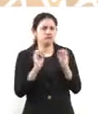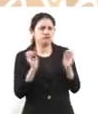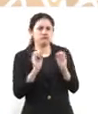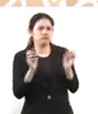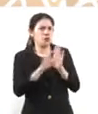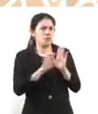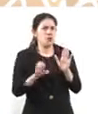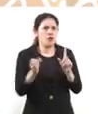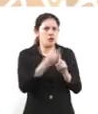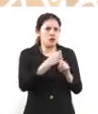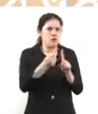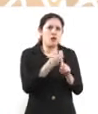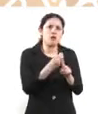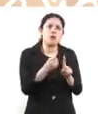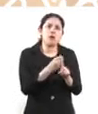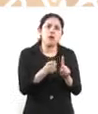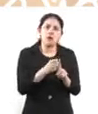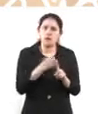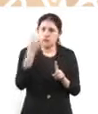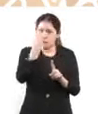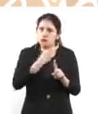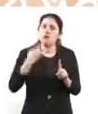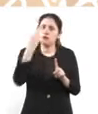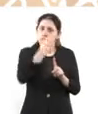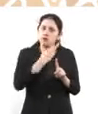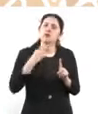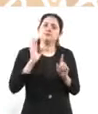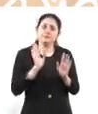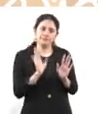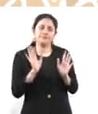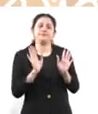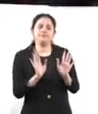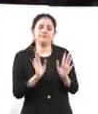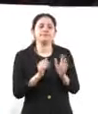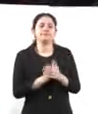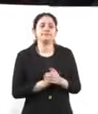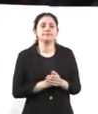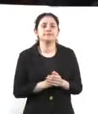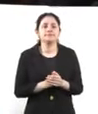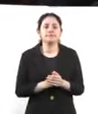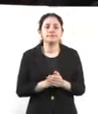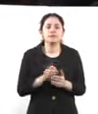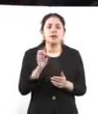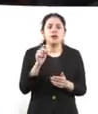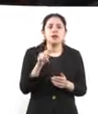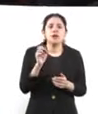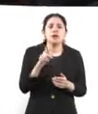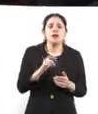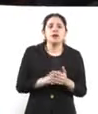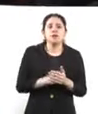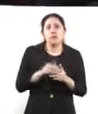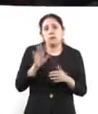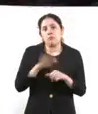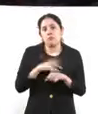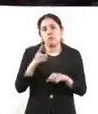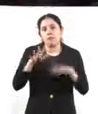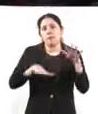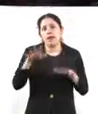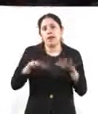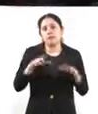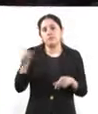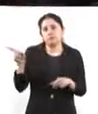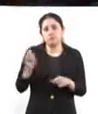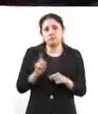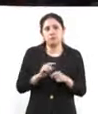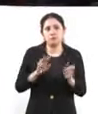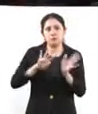violencia, alguna cosa así, pues ya se revisaría. eso ya es. Bueno, a veces se les ocurre, Bueno, en otro tema,